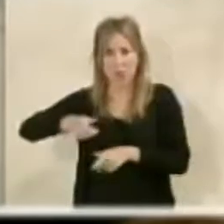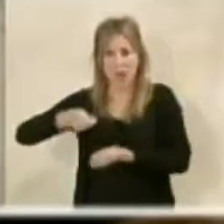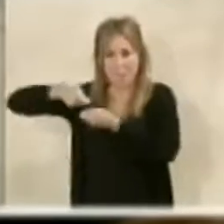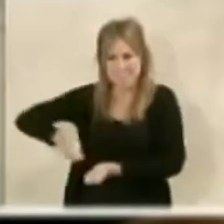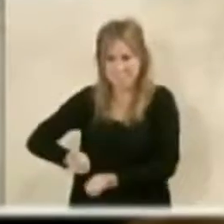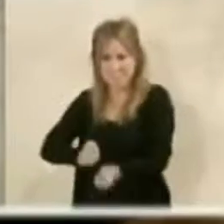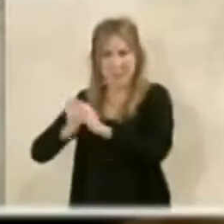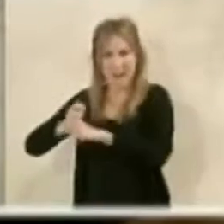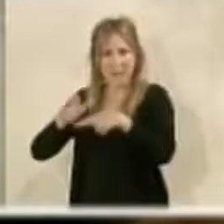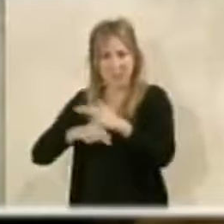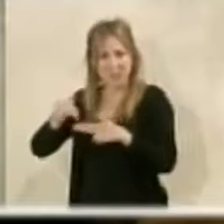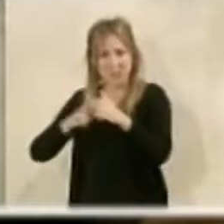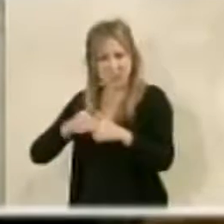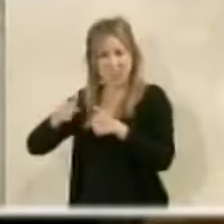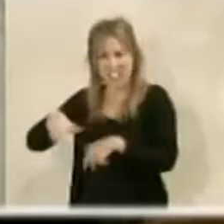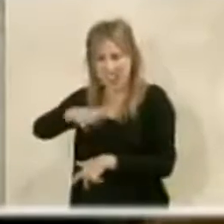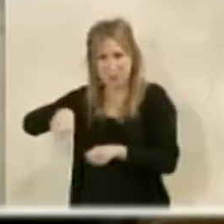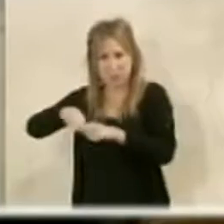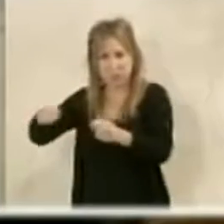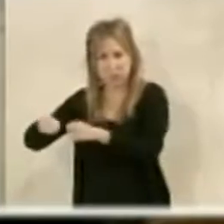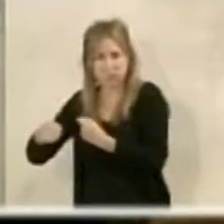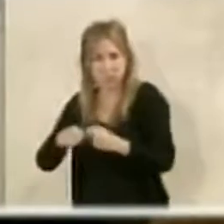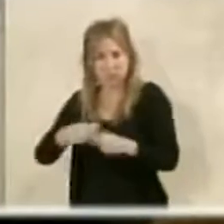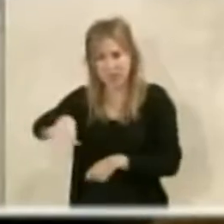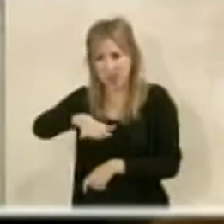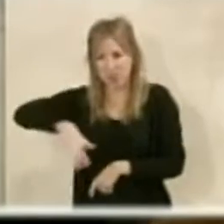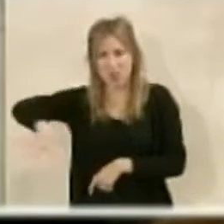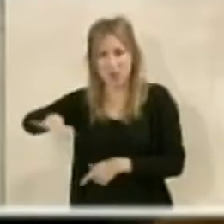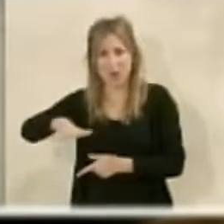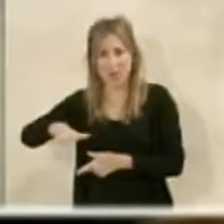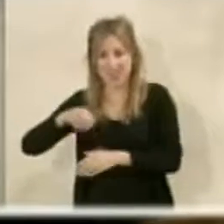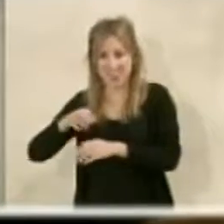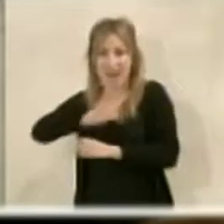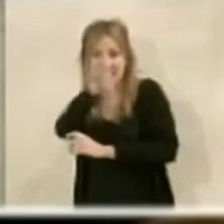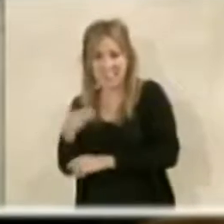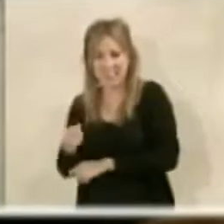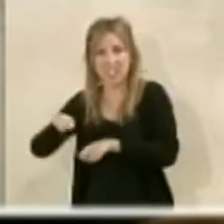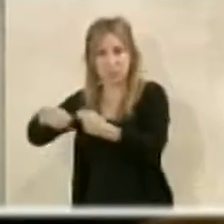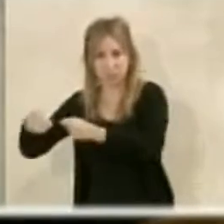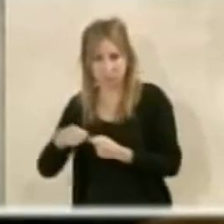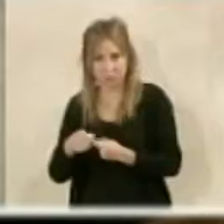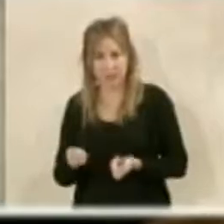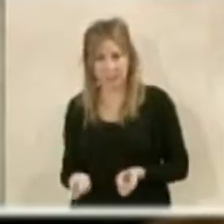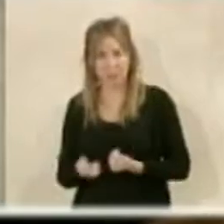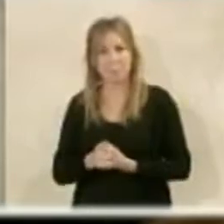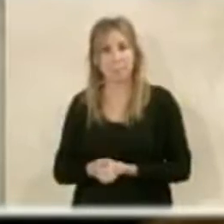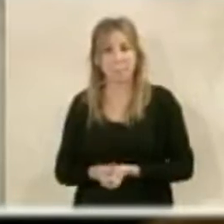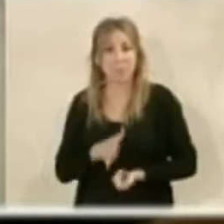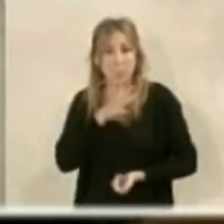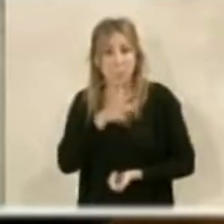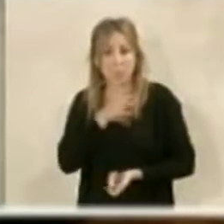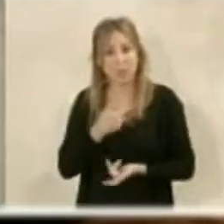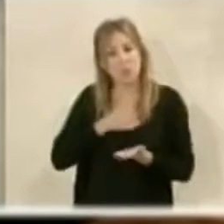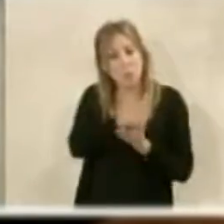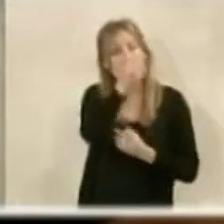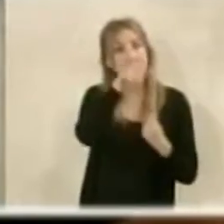palas y a cargarse, intentaba cargarse parte de las canteras que había allí. Por lo tanto, por